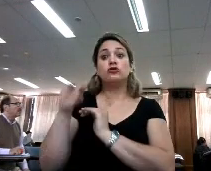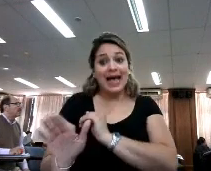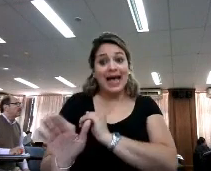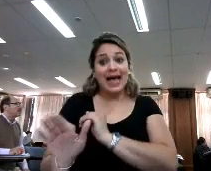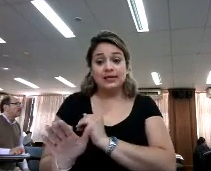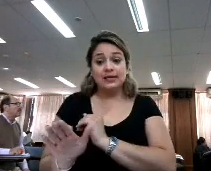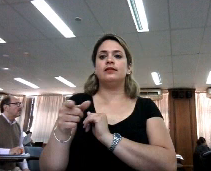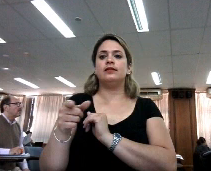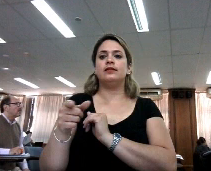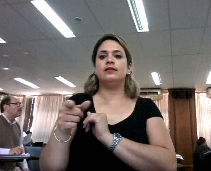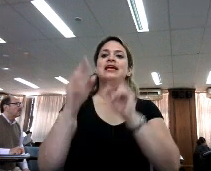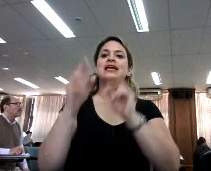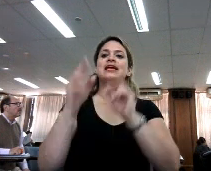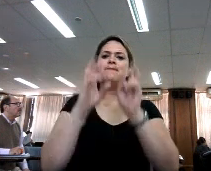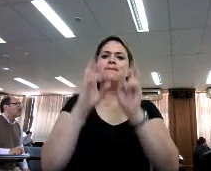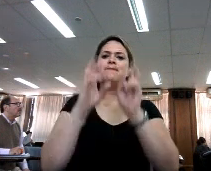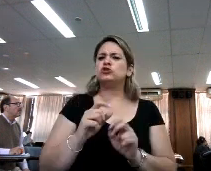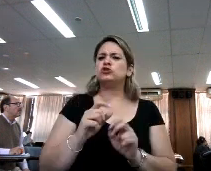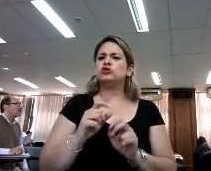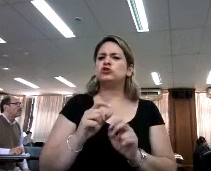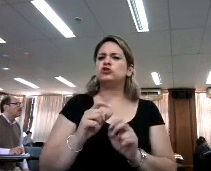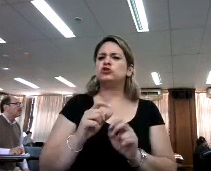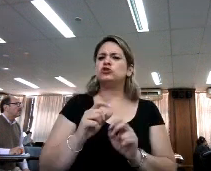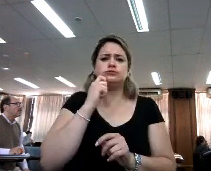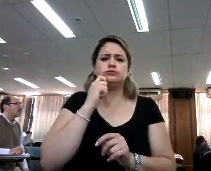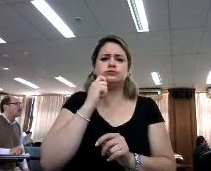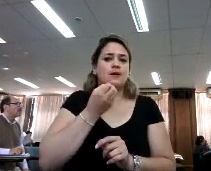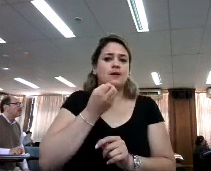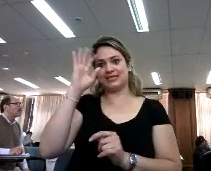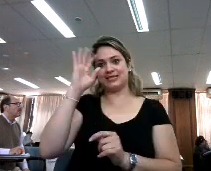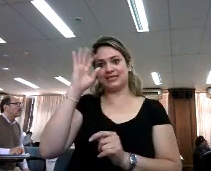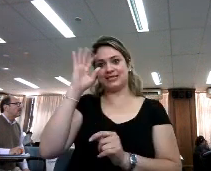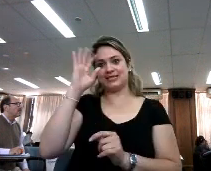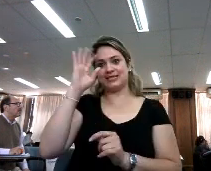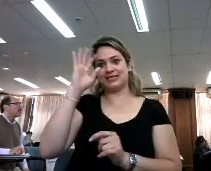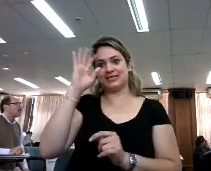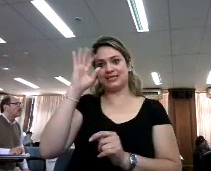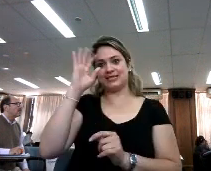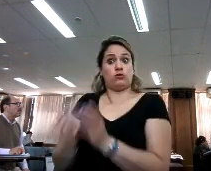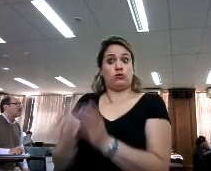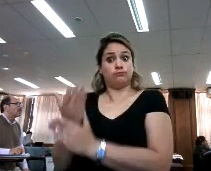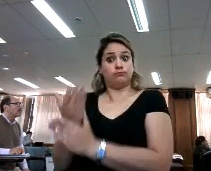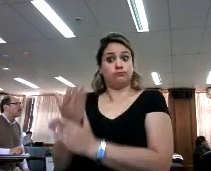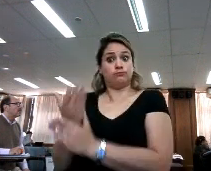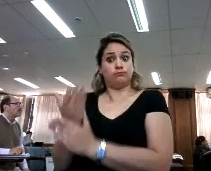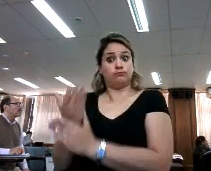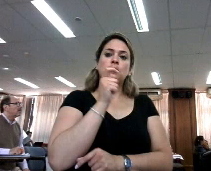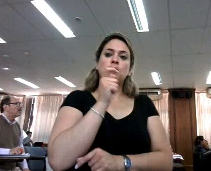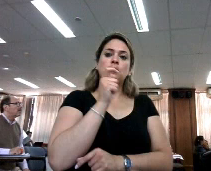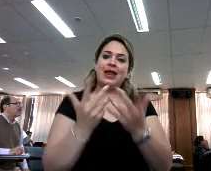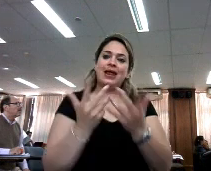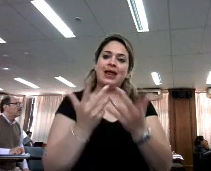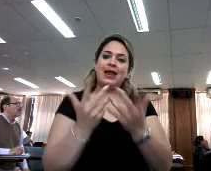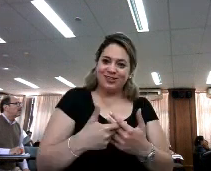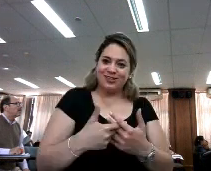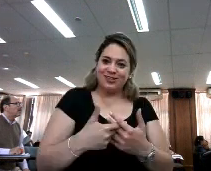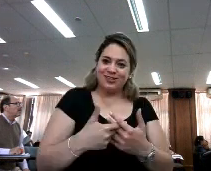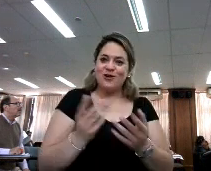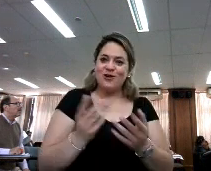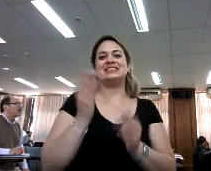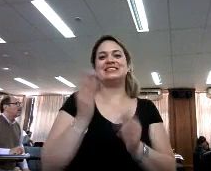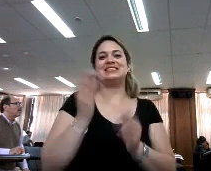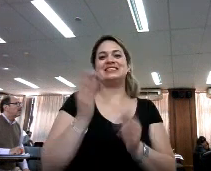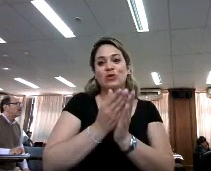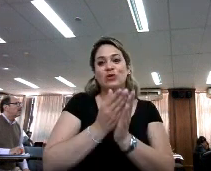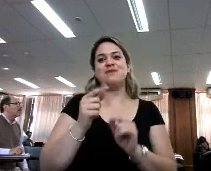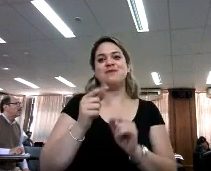enriquece la investigación? No solamente con acceso a la fuente, sino que también con palabras relacionadas. Porque estamos estudiando encefalitis, pero